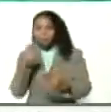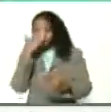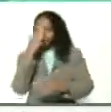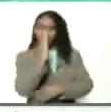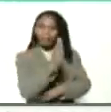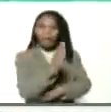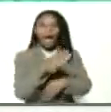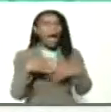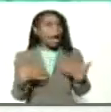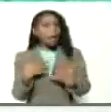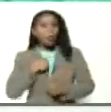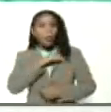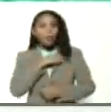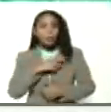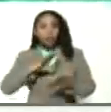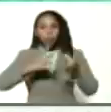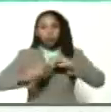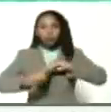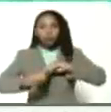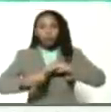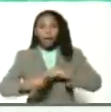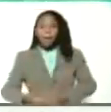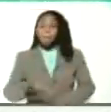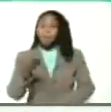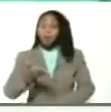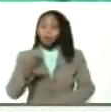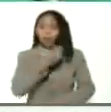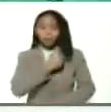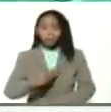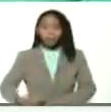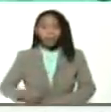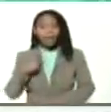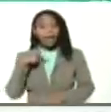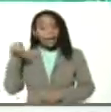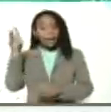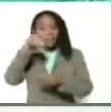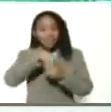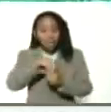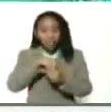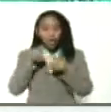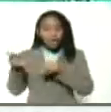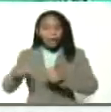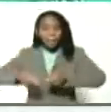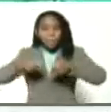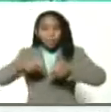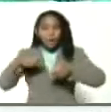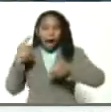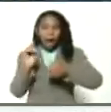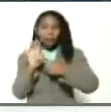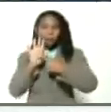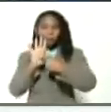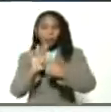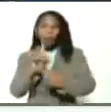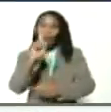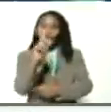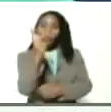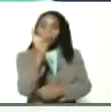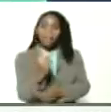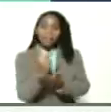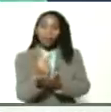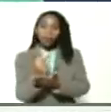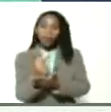a nuestros claves, importante, presidente, que dentro de estas bolsas vienen presentaciones de un kilo,